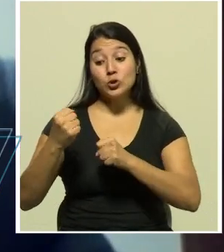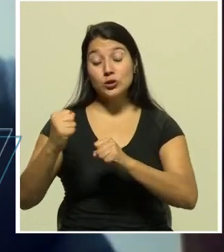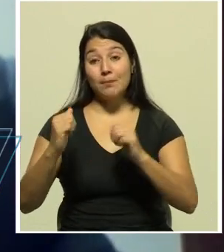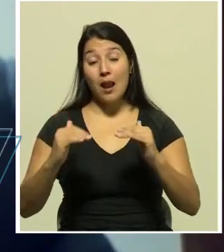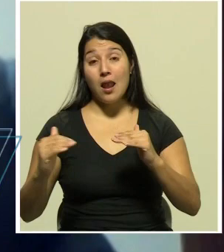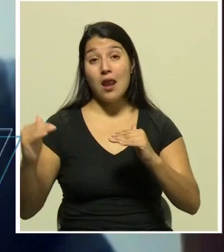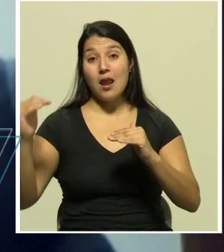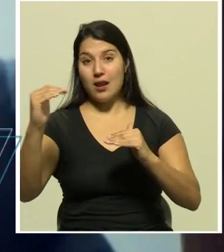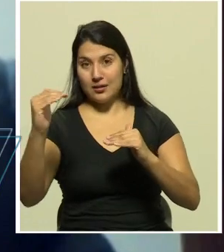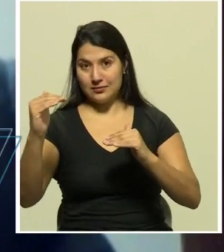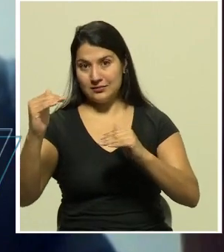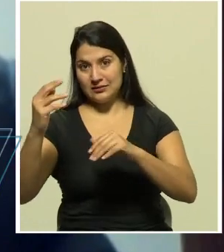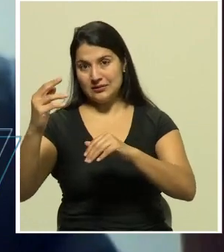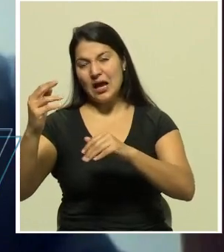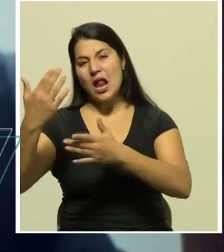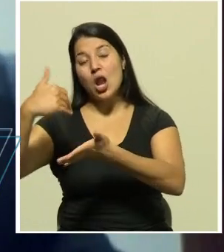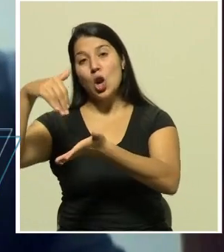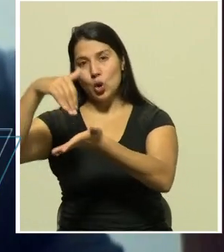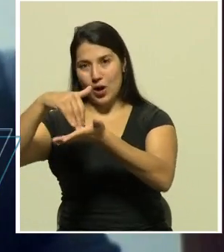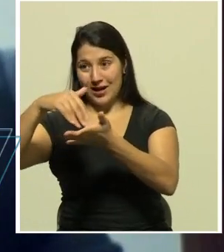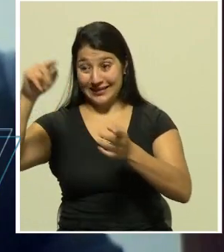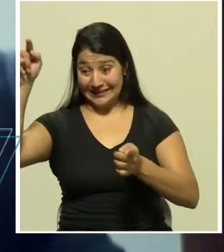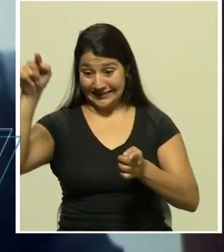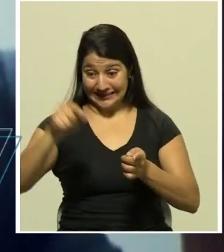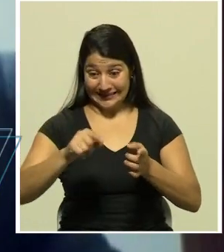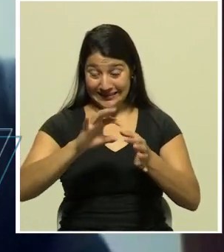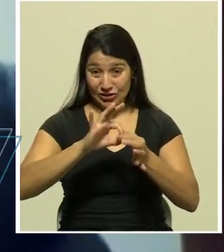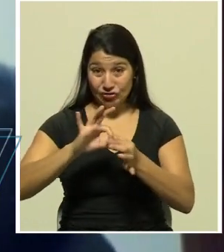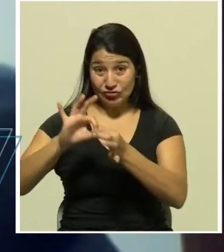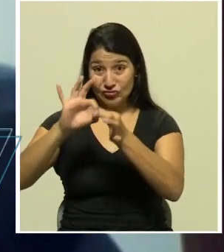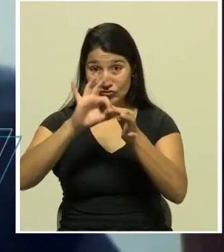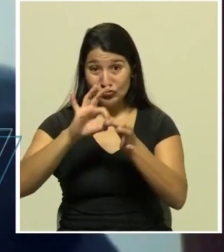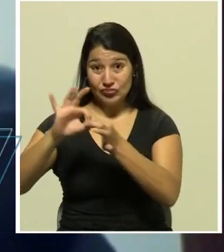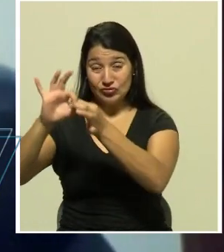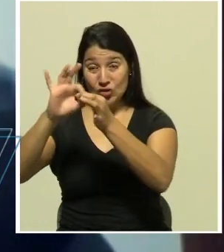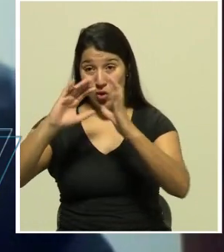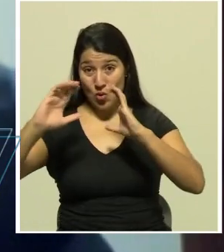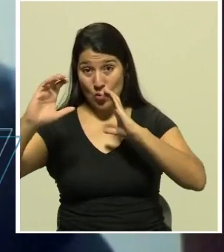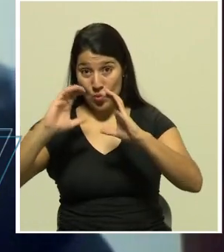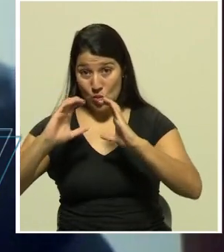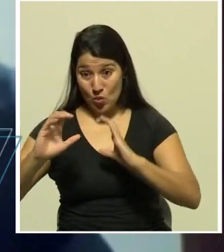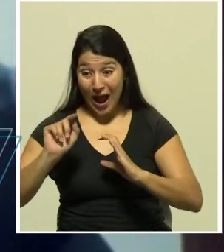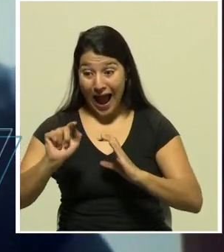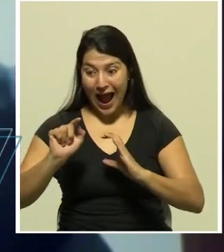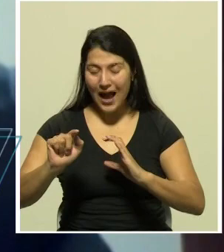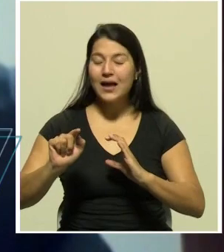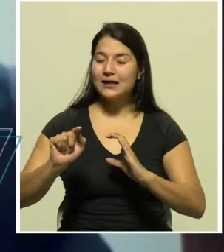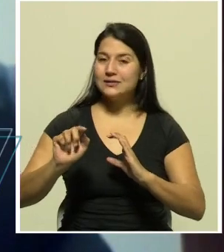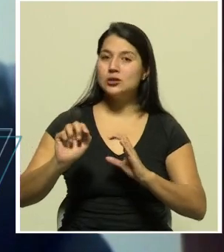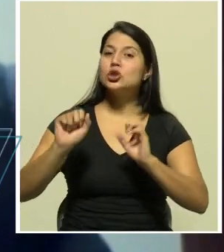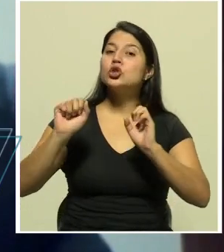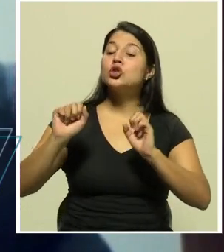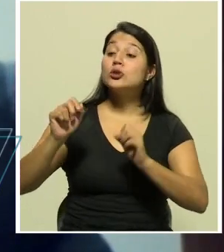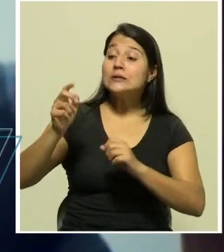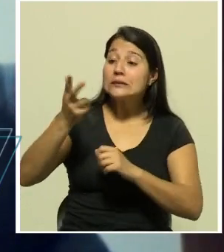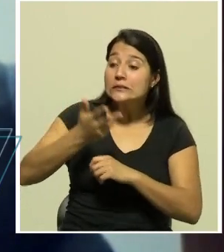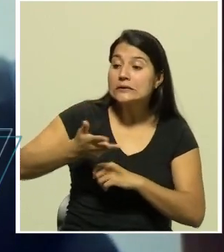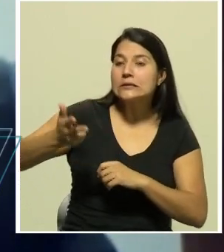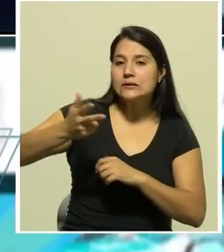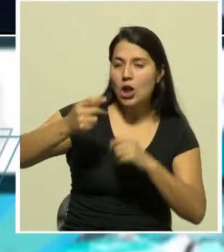ya a nivel más local a partir de esas instancias de coordinación es que se logra la instalación de determinadas